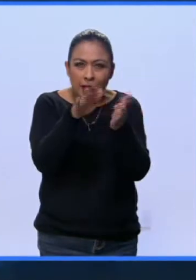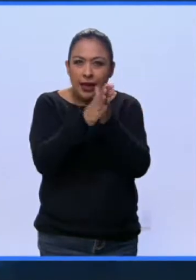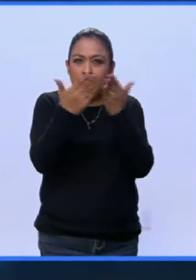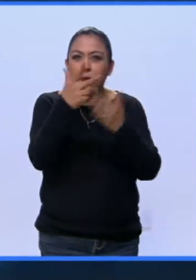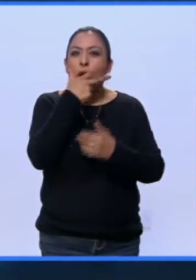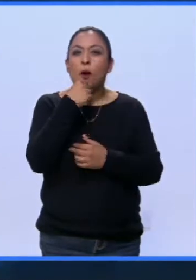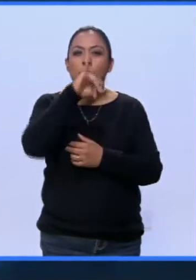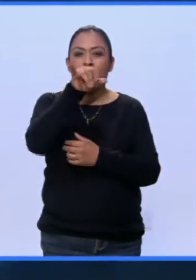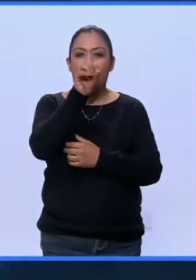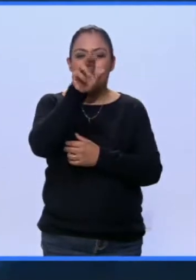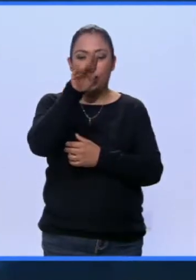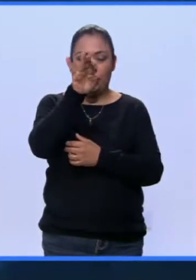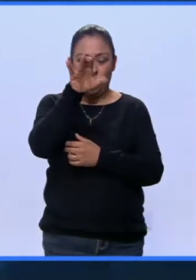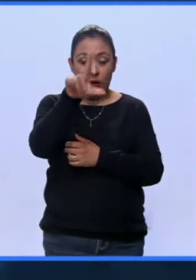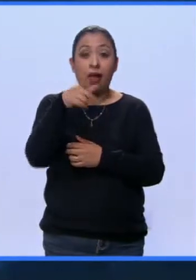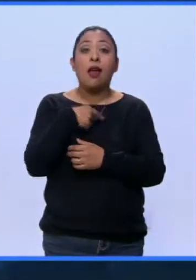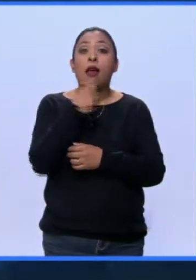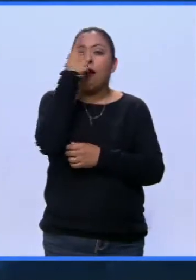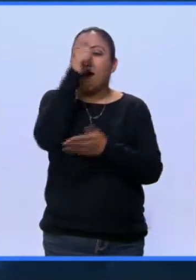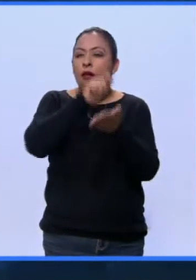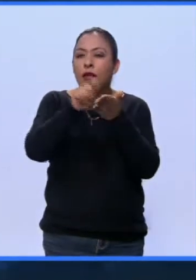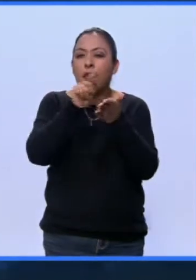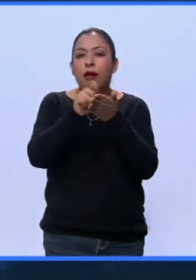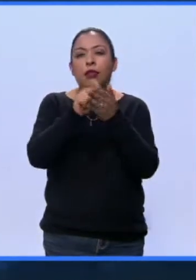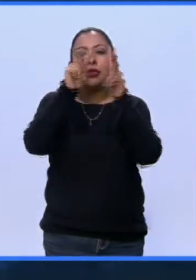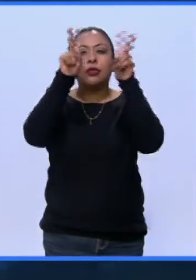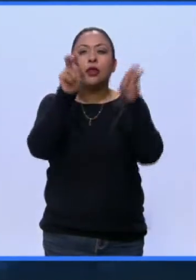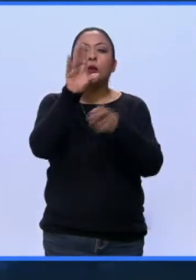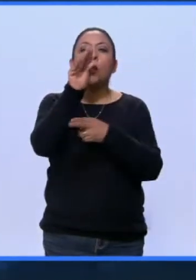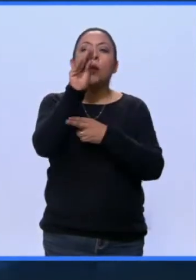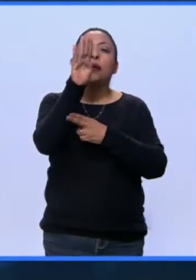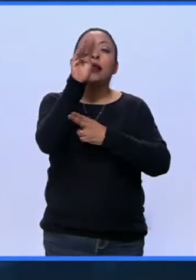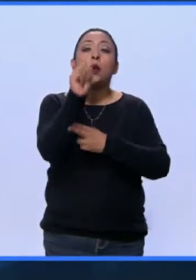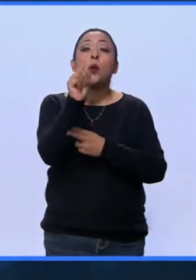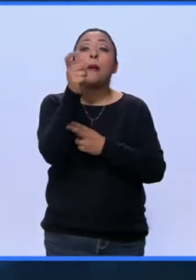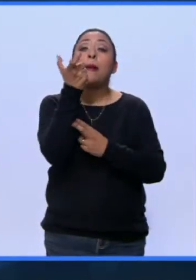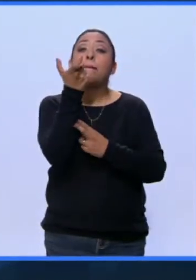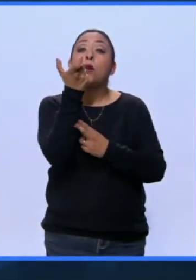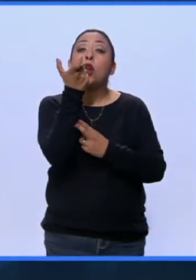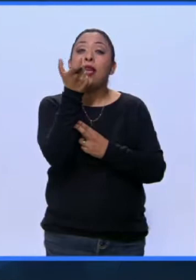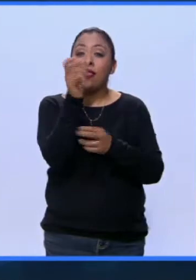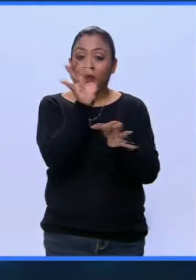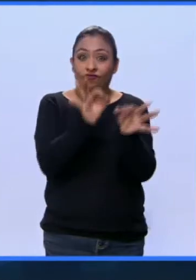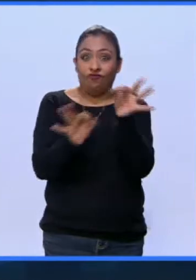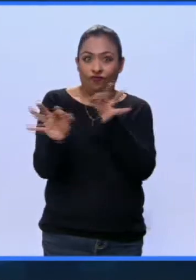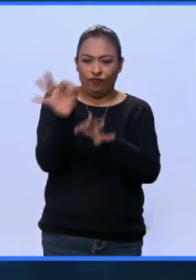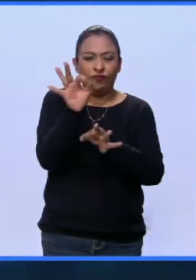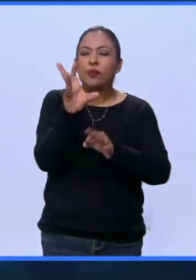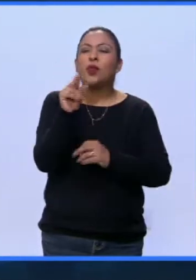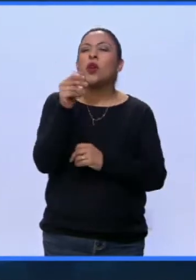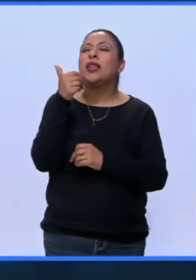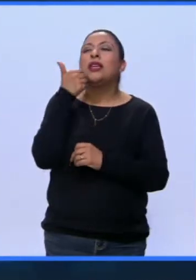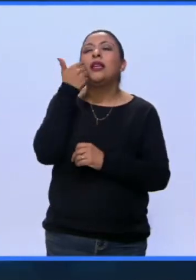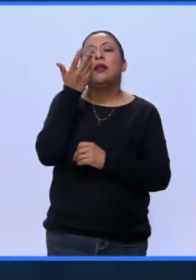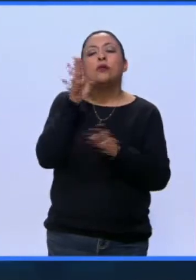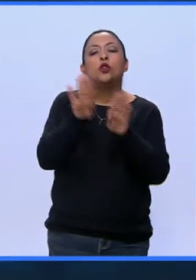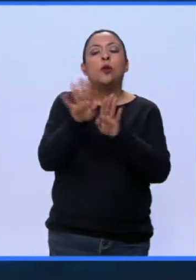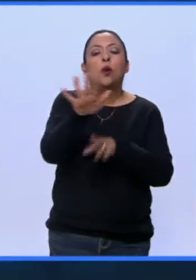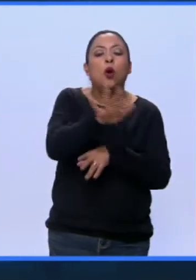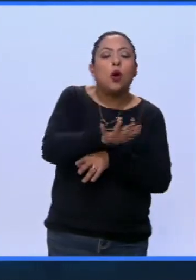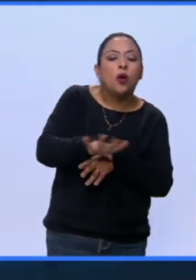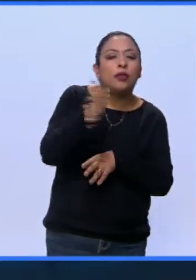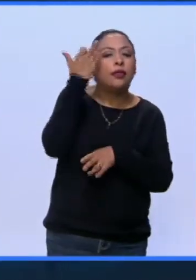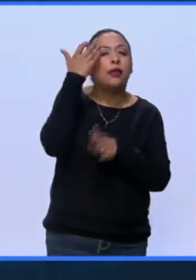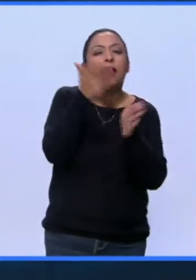escribe la adaptación titulada Las 99 monedas. No quisimos ubicarlo en un espacio y en